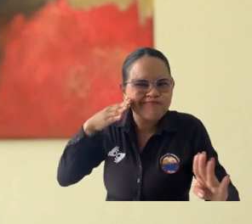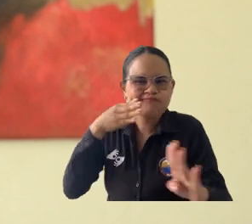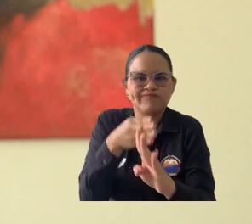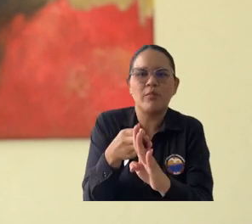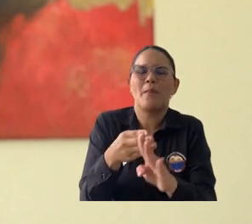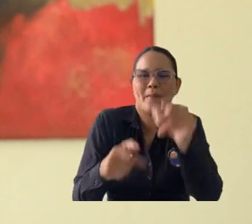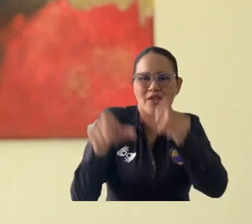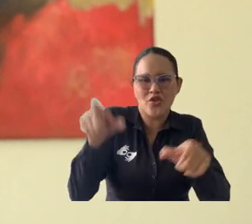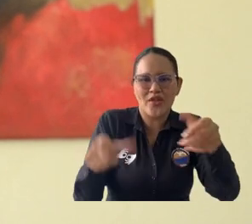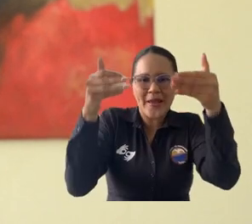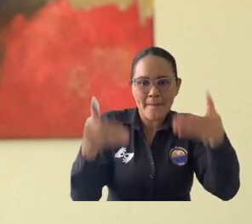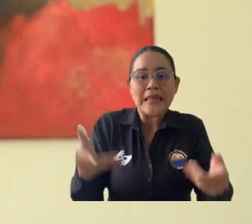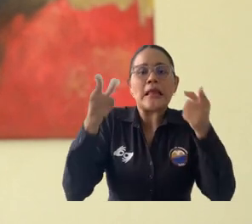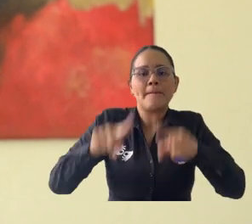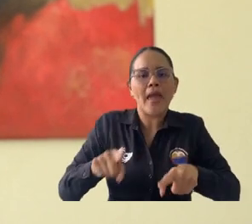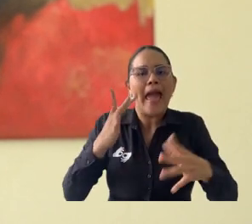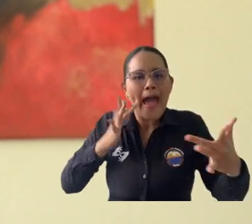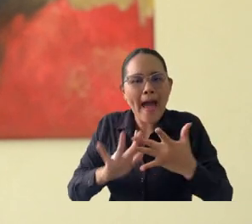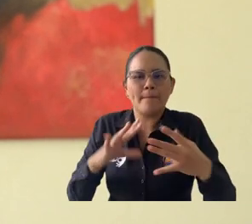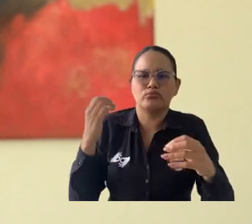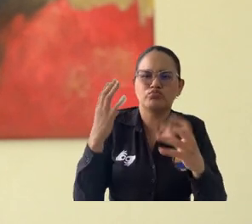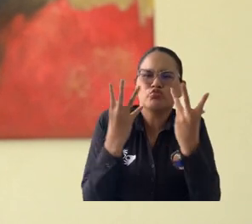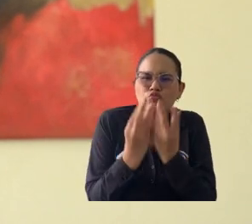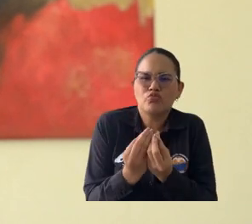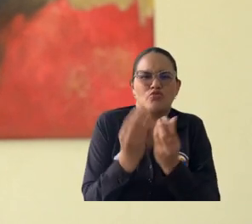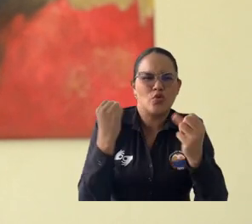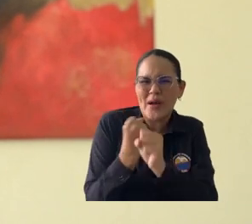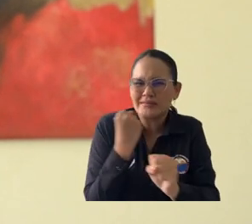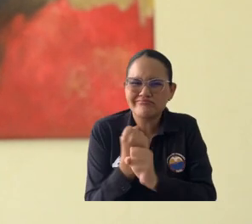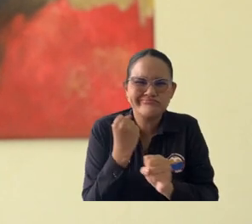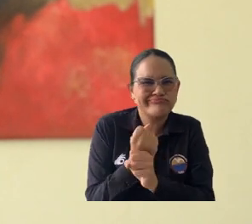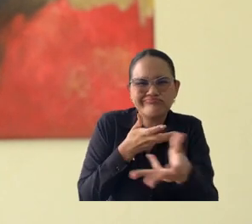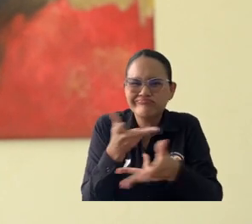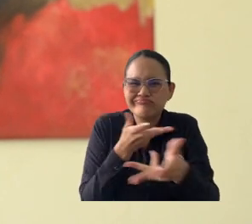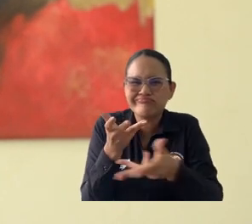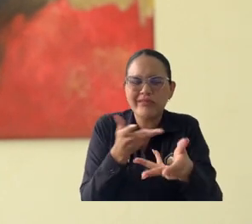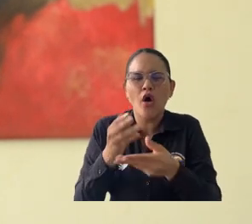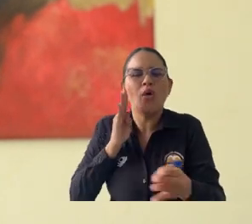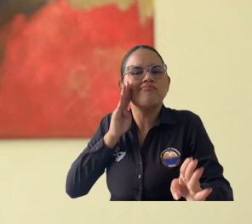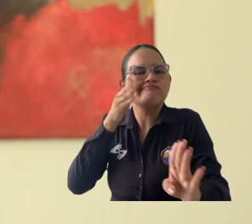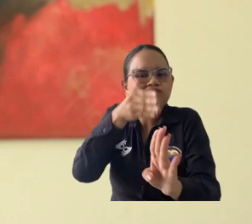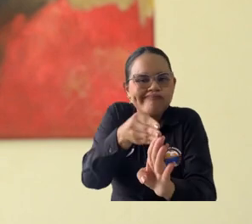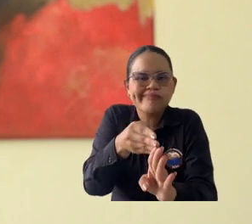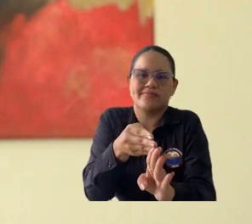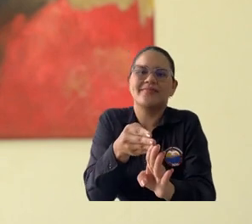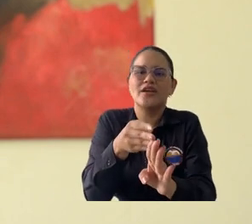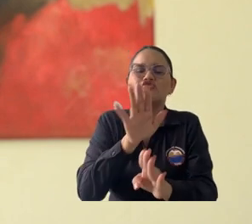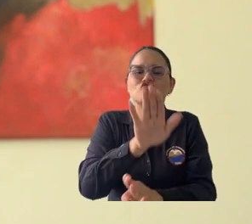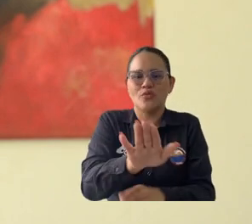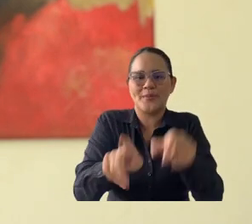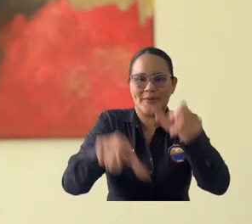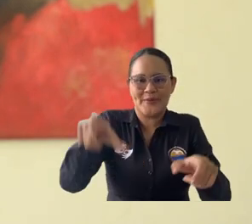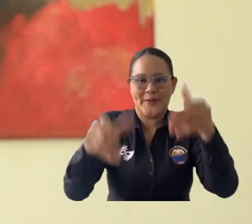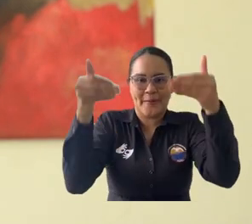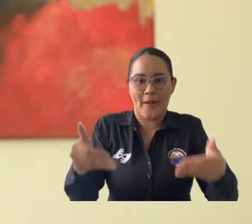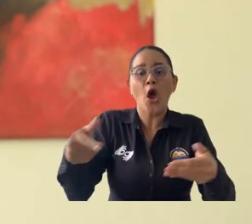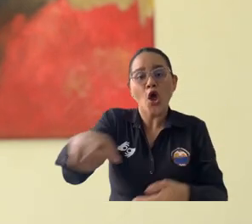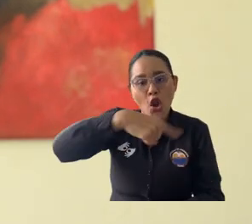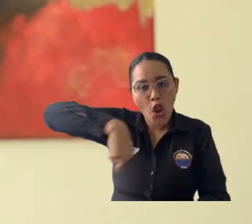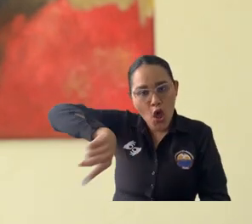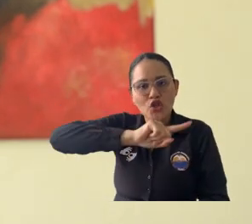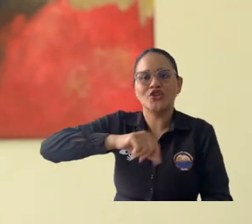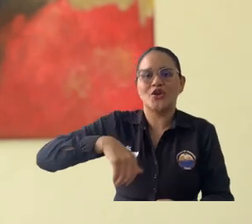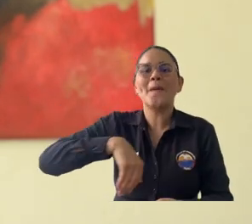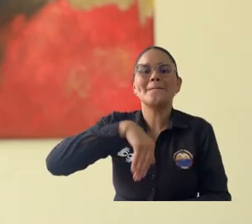rutas, no solamente para avanzar, sino rutas de trabajo que favorezcan a la población con discapacidad. Nosotros hemos sido modelos para las